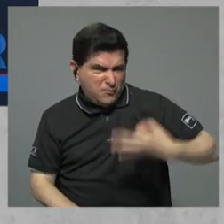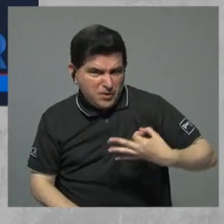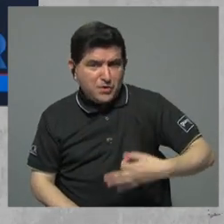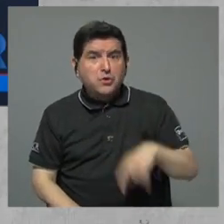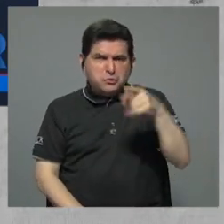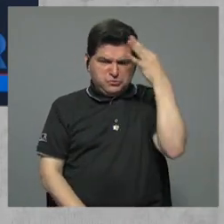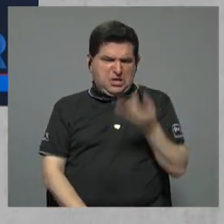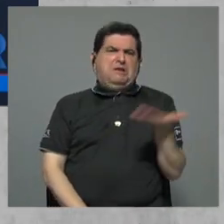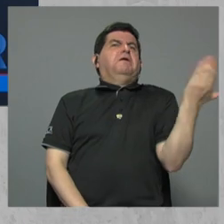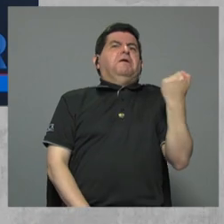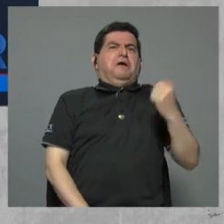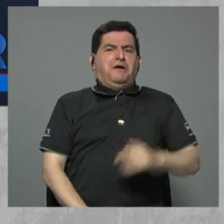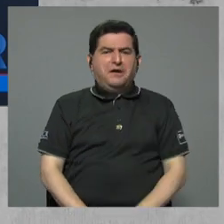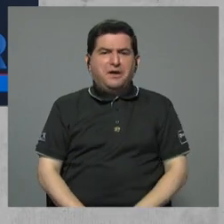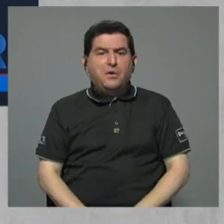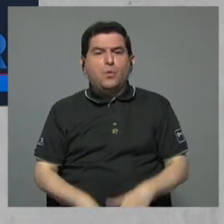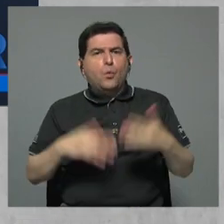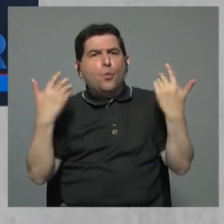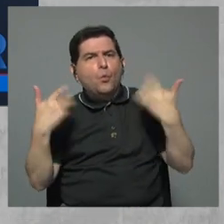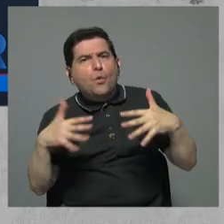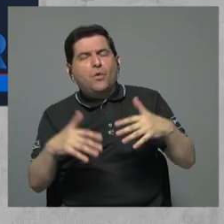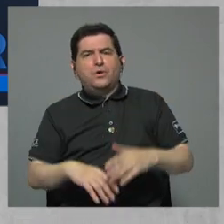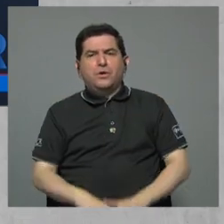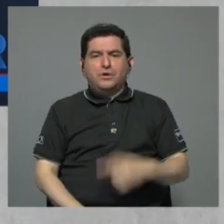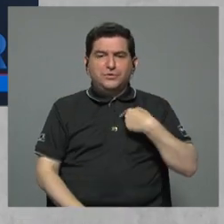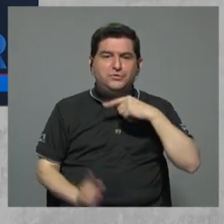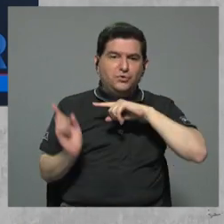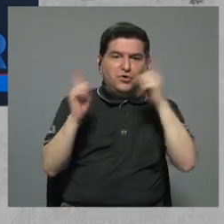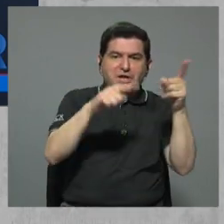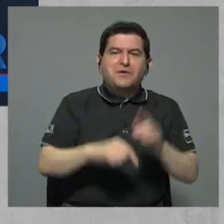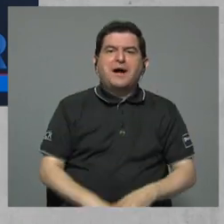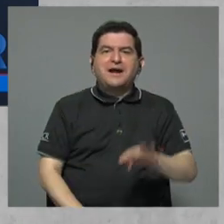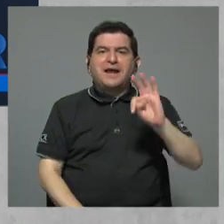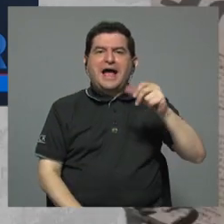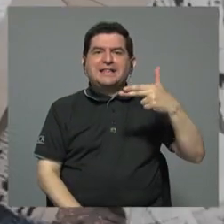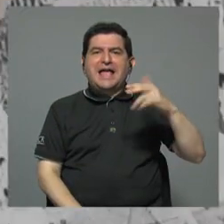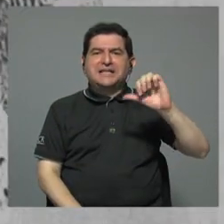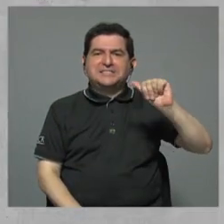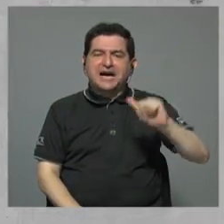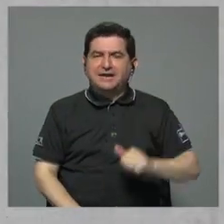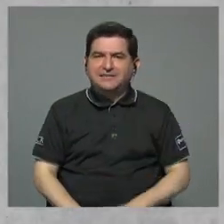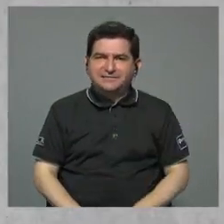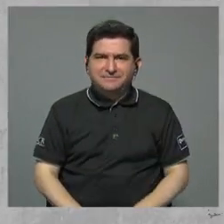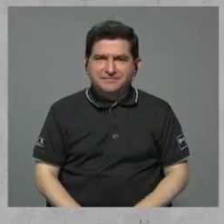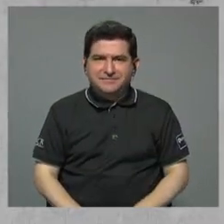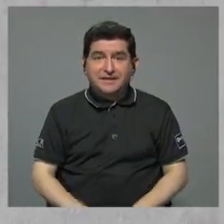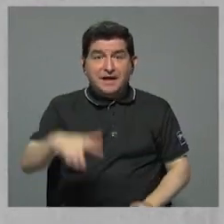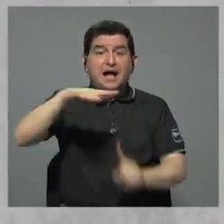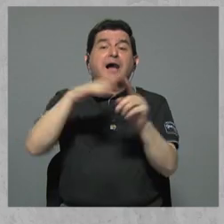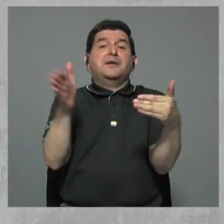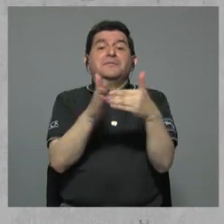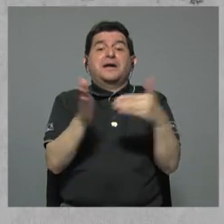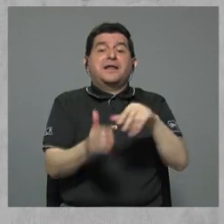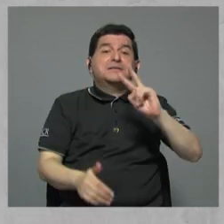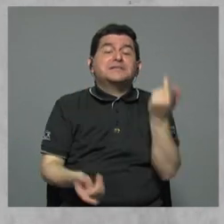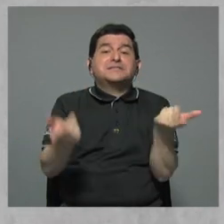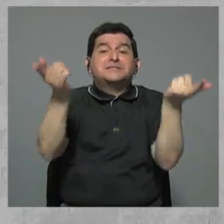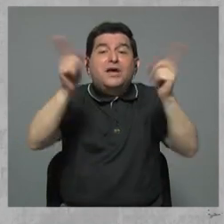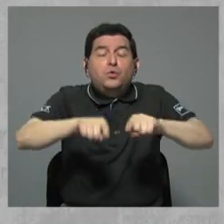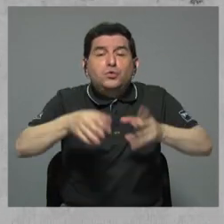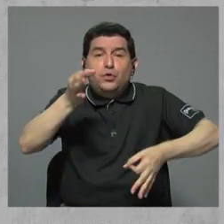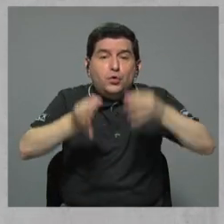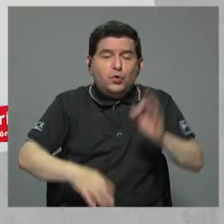Ey, ¿usted qué cree? Huepe, mae. Lo voy a llevar donde tencha usted entonces. Meco reaparece en un segundo caso